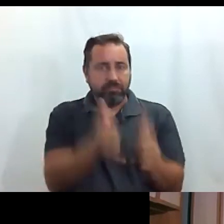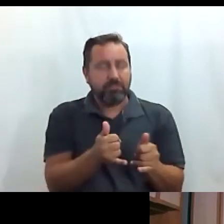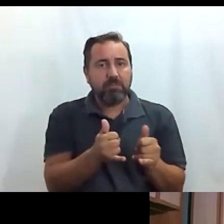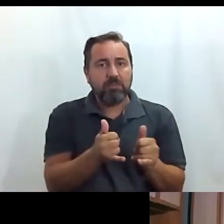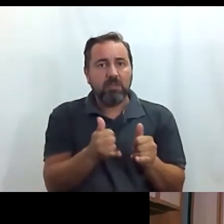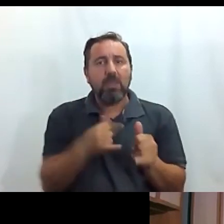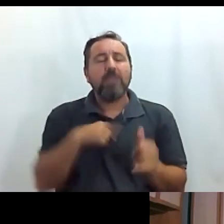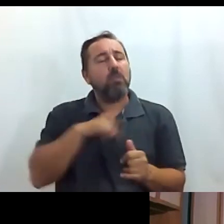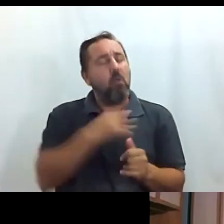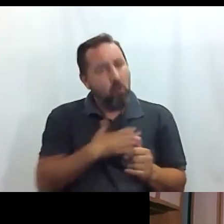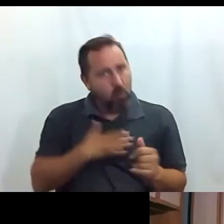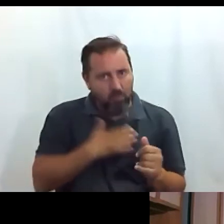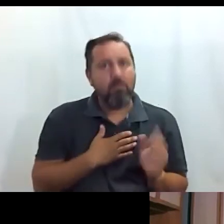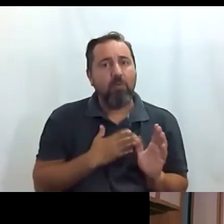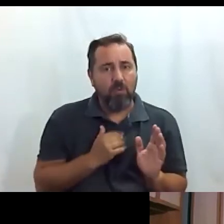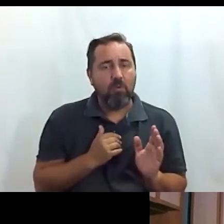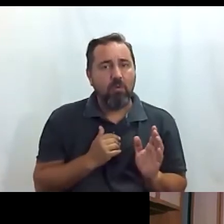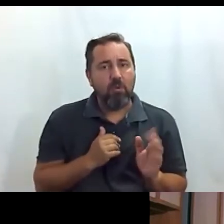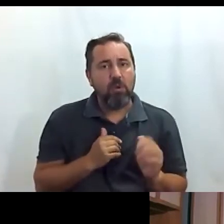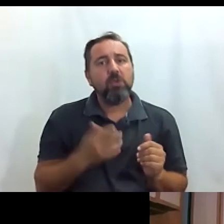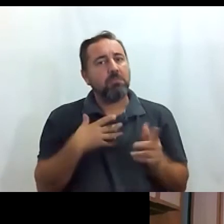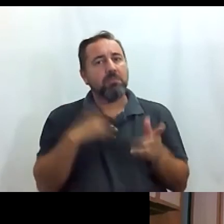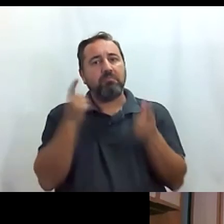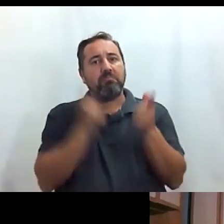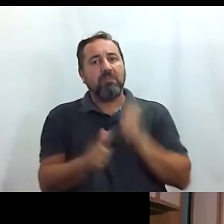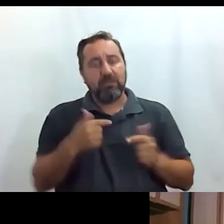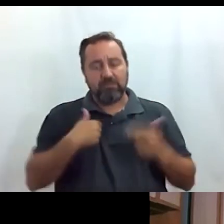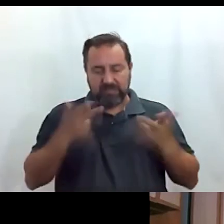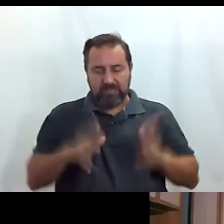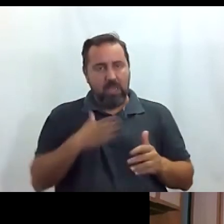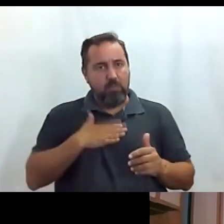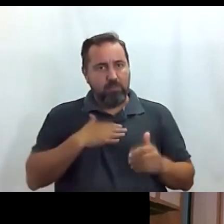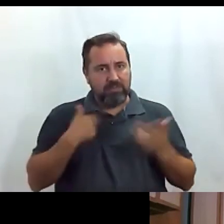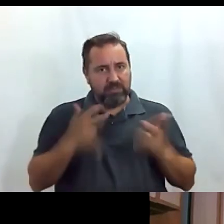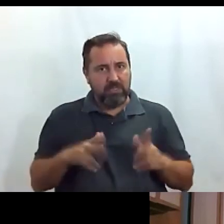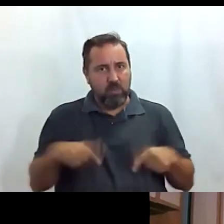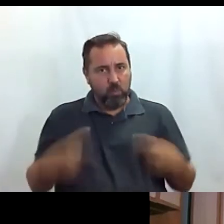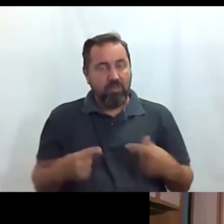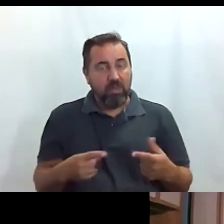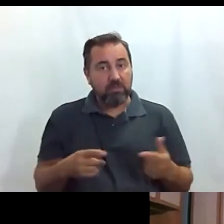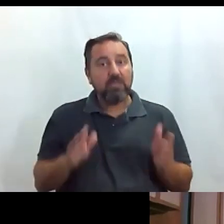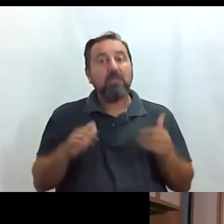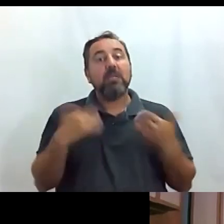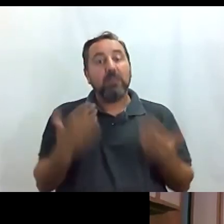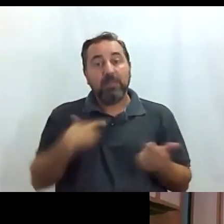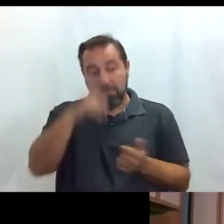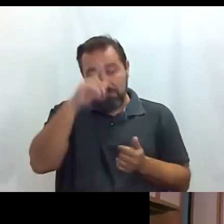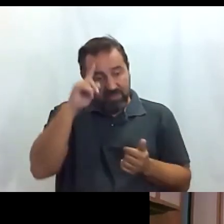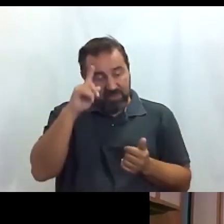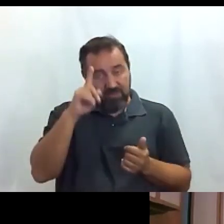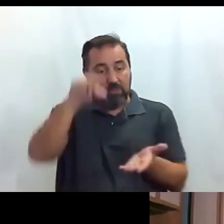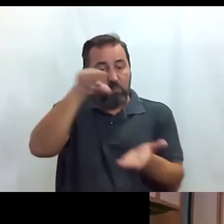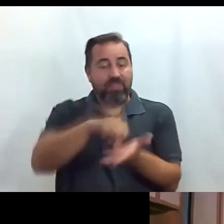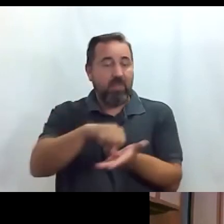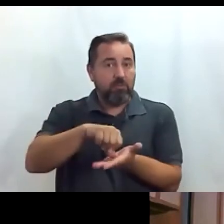medio cómodo porque puedes viajar en tu propia silla de ruedas además en Madrid te deja muy céntrico